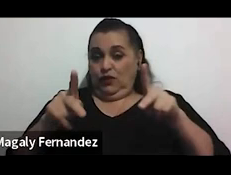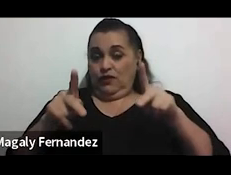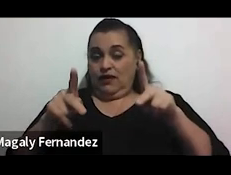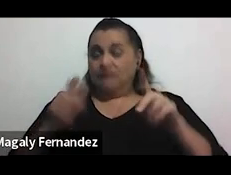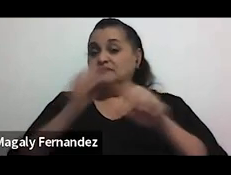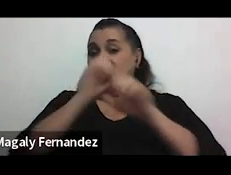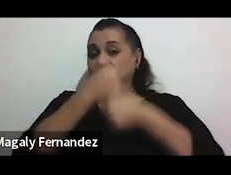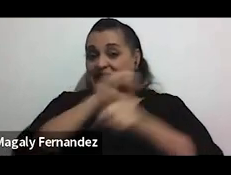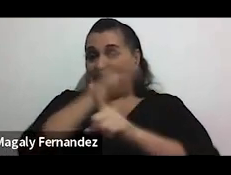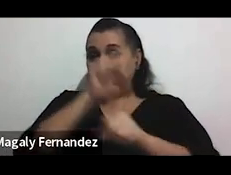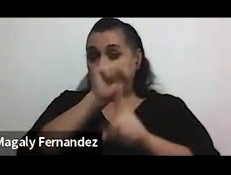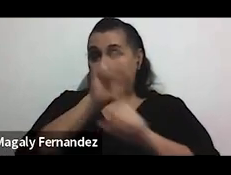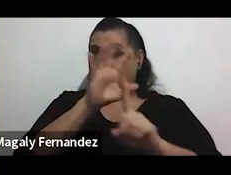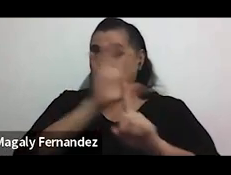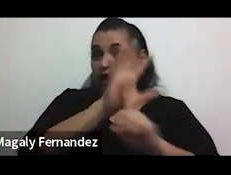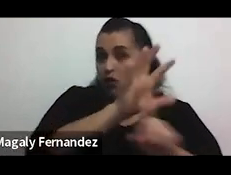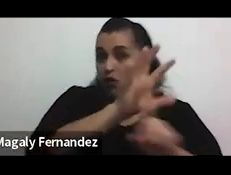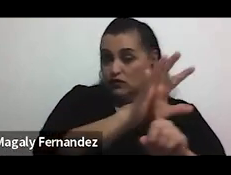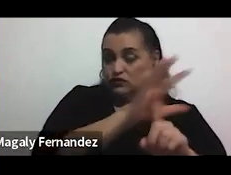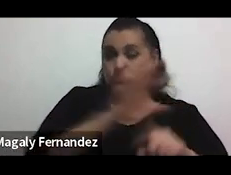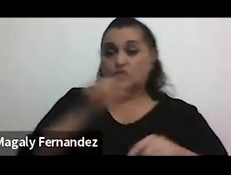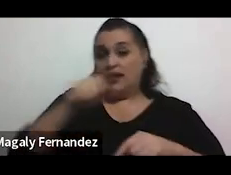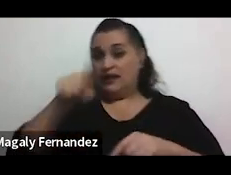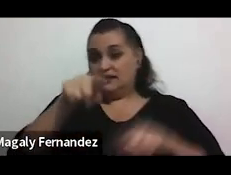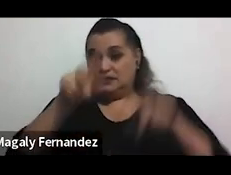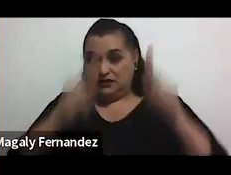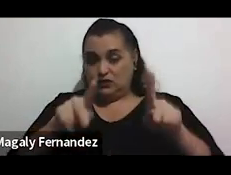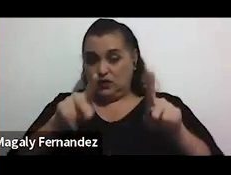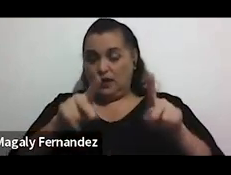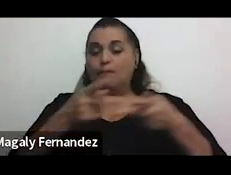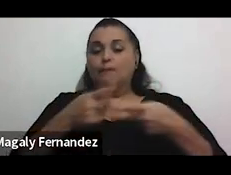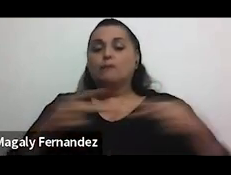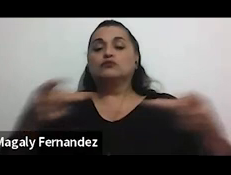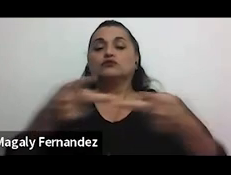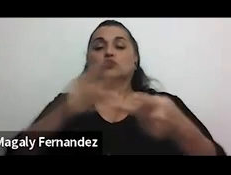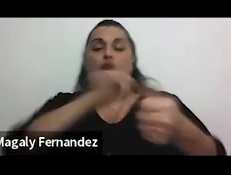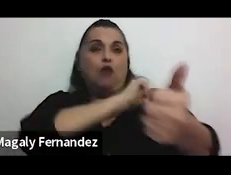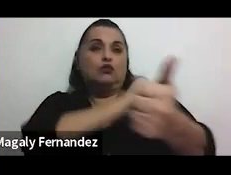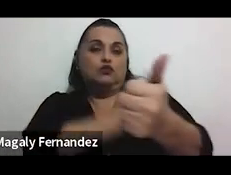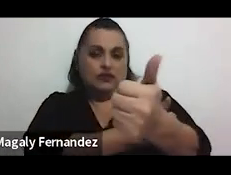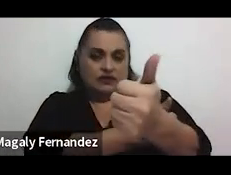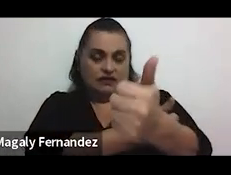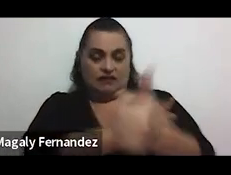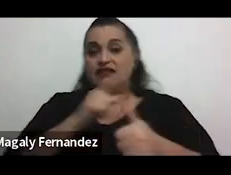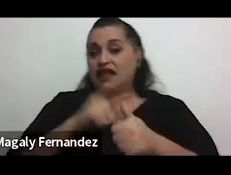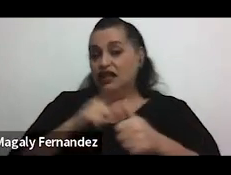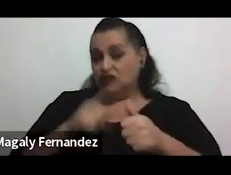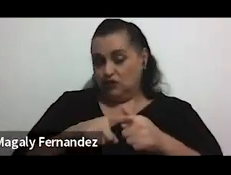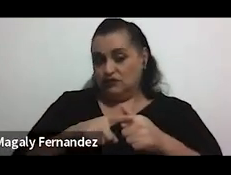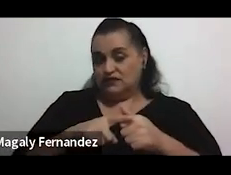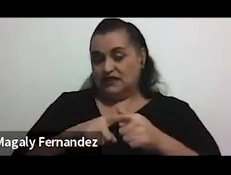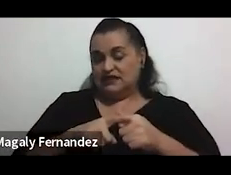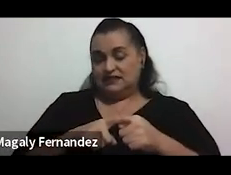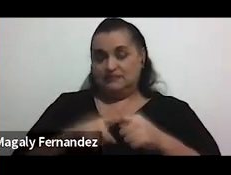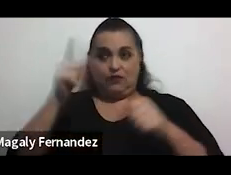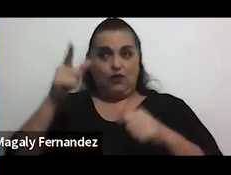situaciones de acoso se encuentran en posiciones de autoridad. Entonces, evidentemente, al estar en